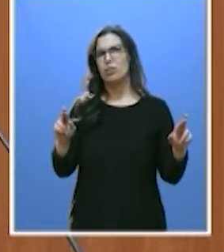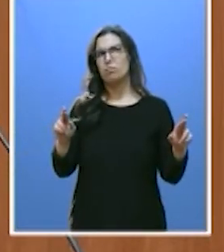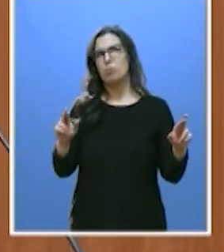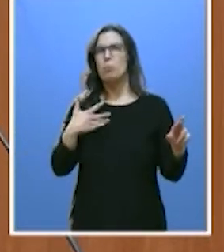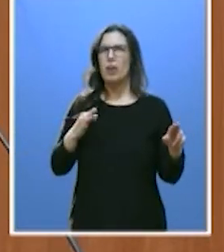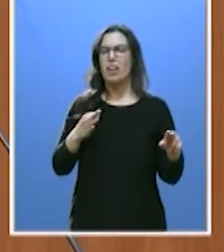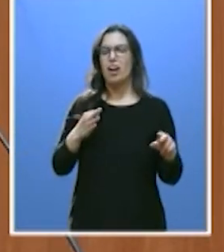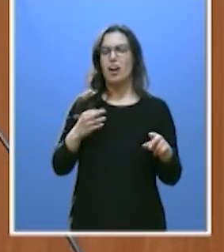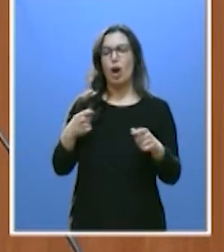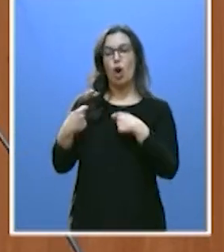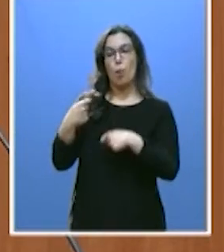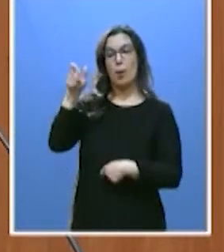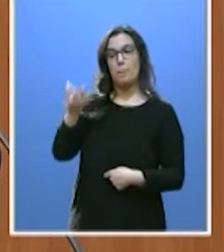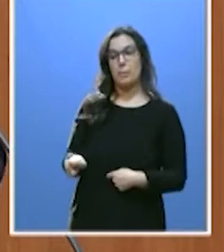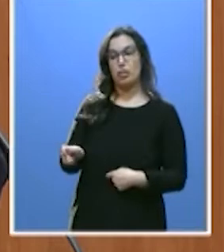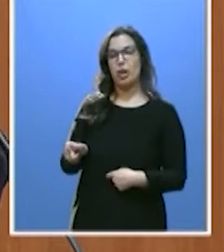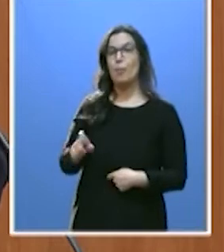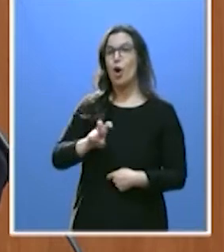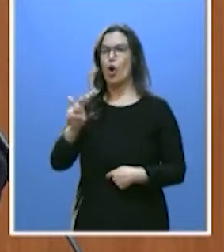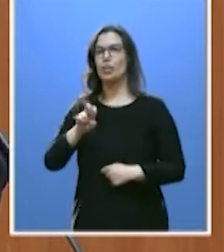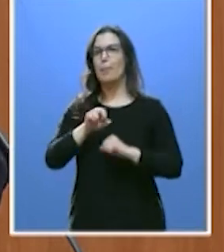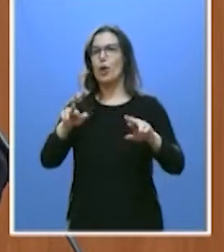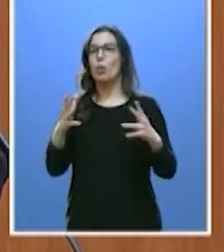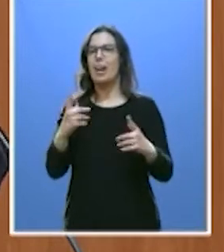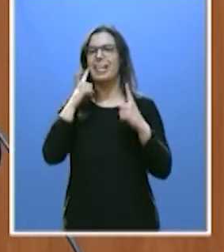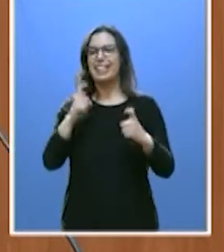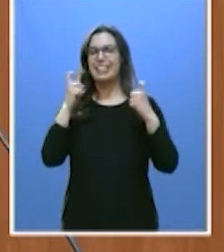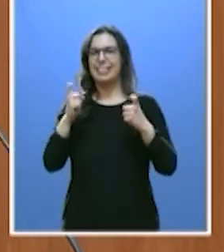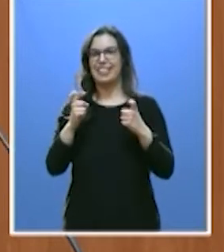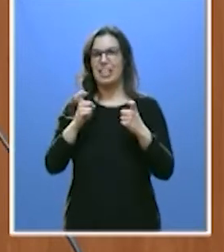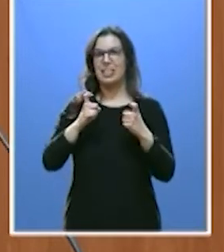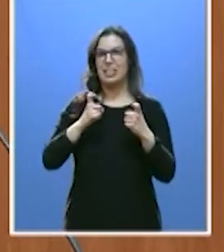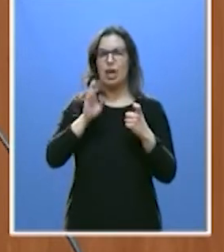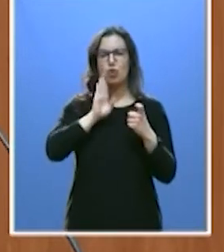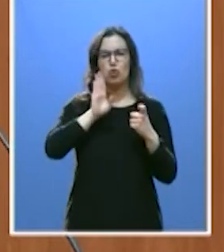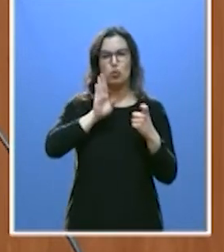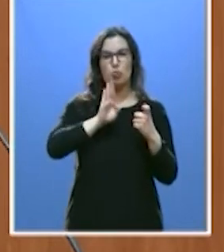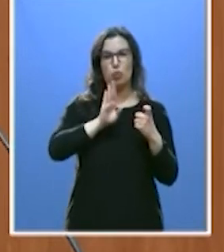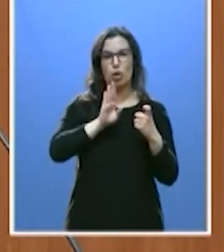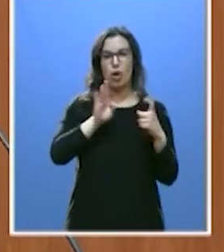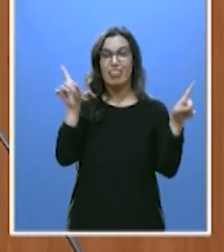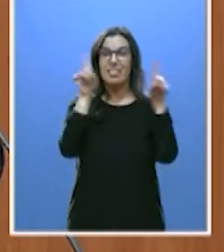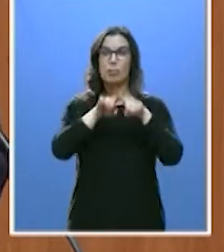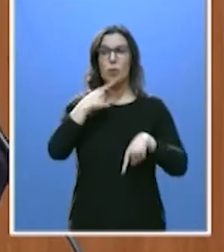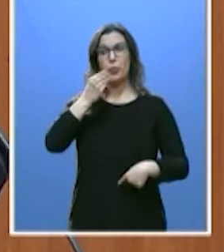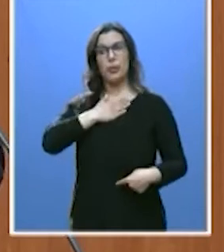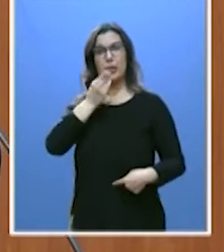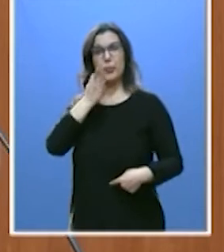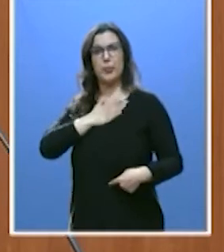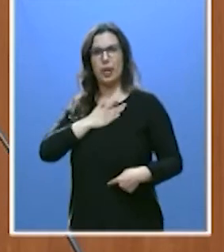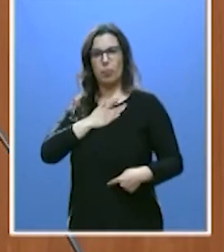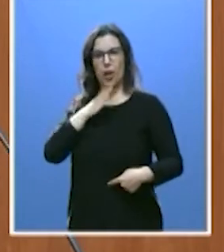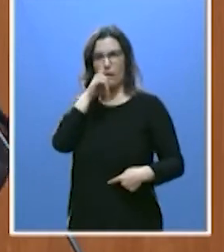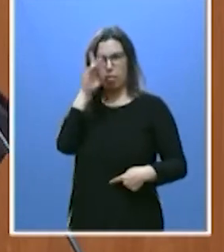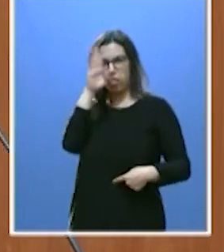Es quien trata de ocultar sus maniobras obscenas bajo la casulla de las buenas intenciones. Ustedes no